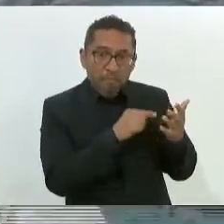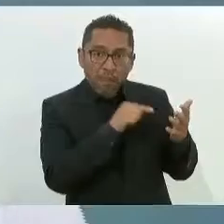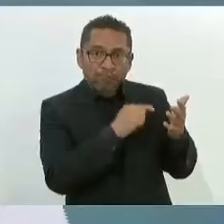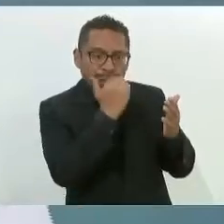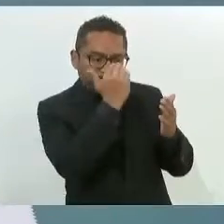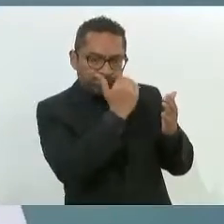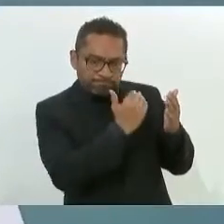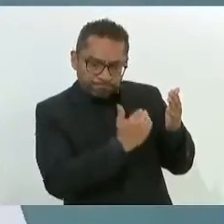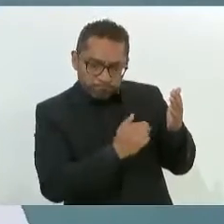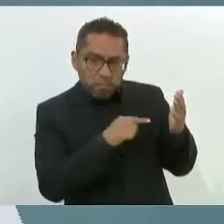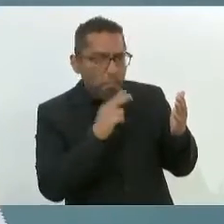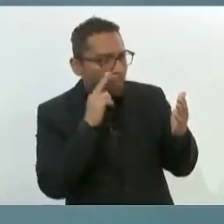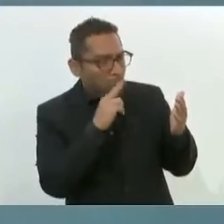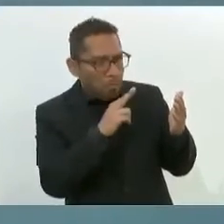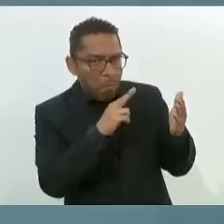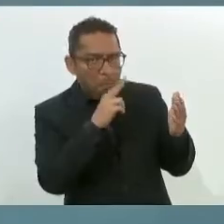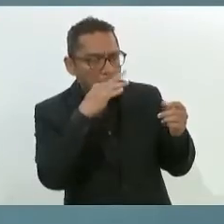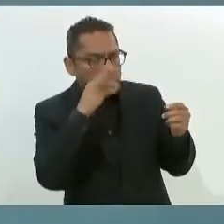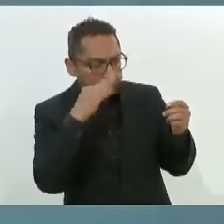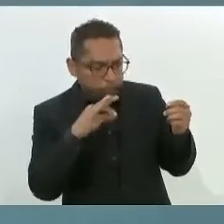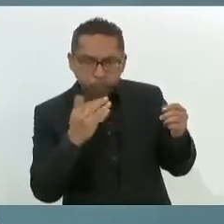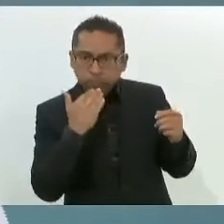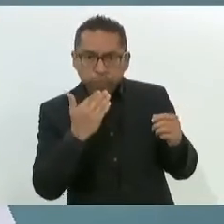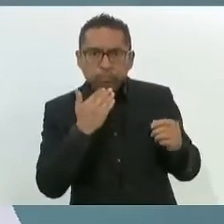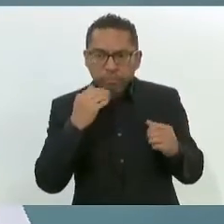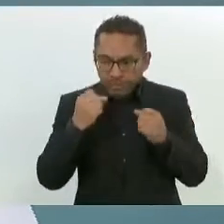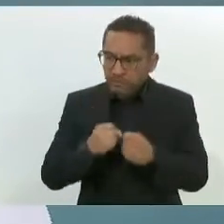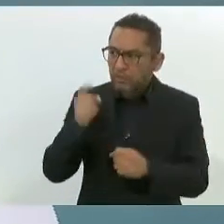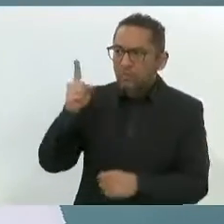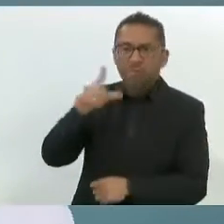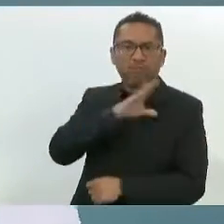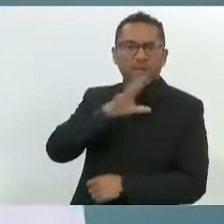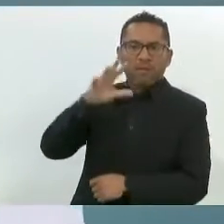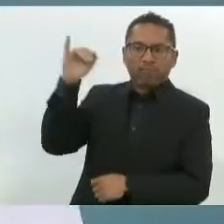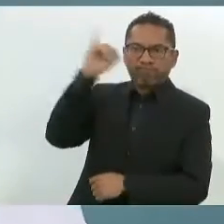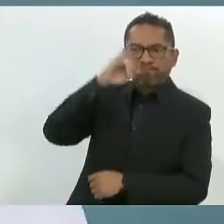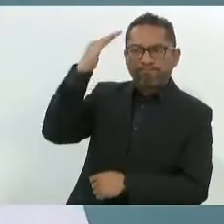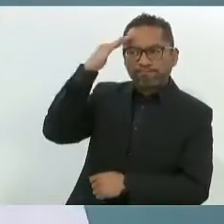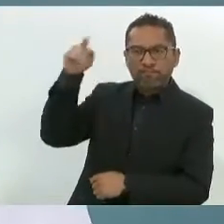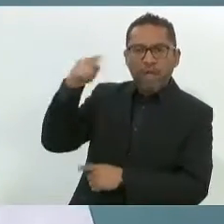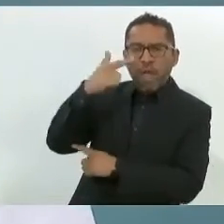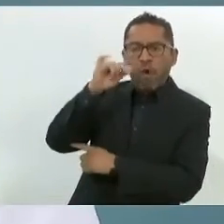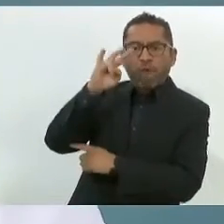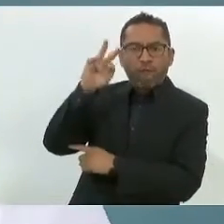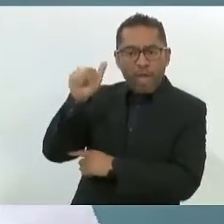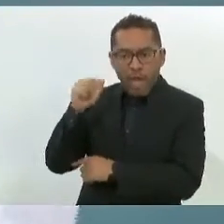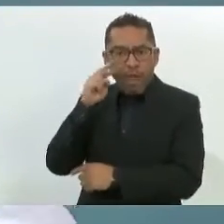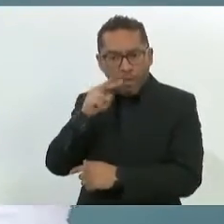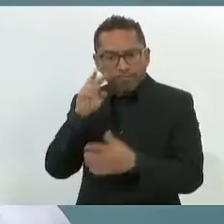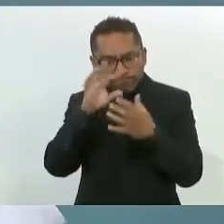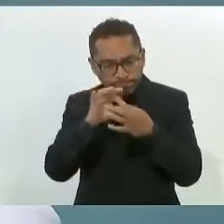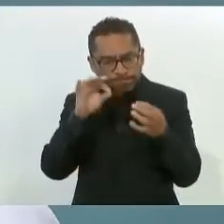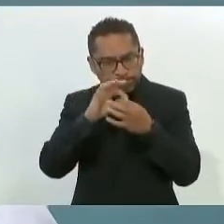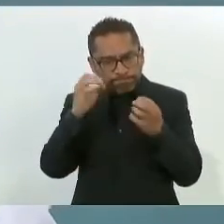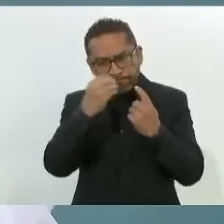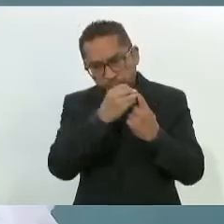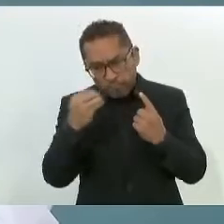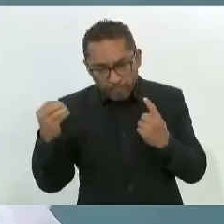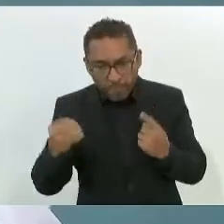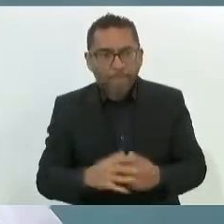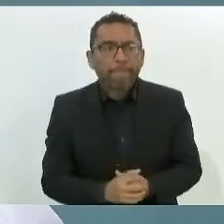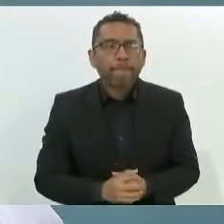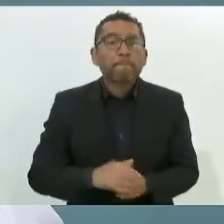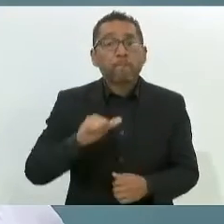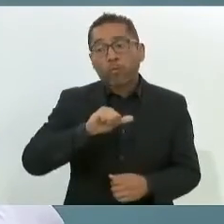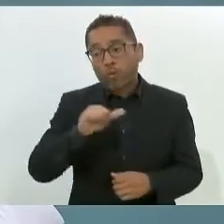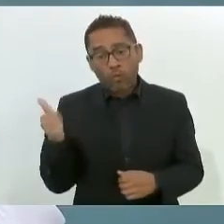comentará seguramente mi general Norberto, lo lo revisamos a detalle. Por otro lado,